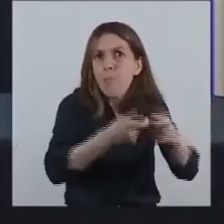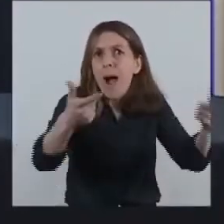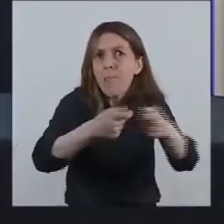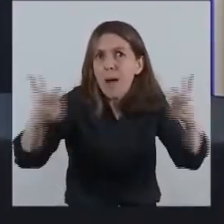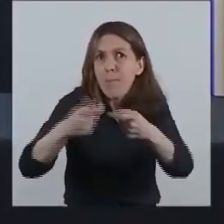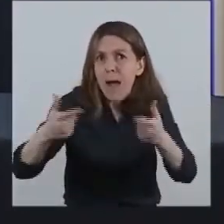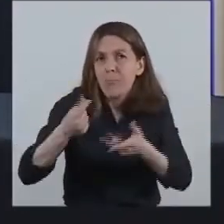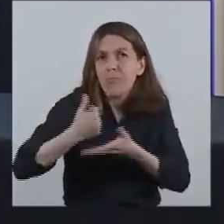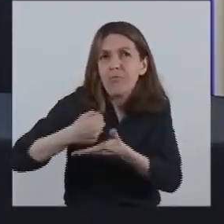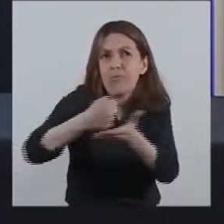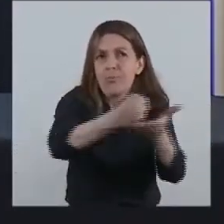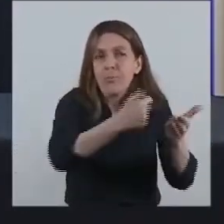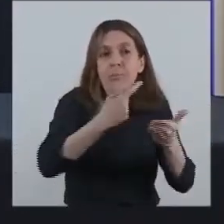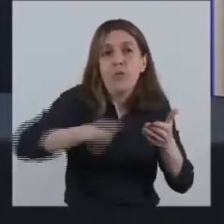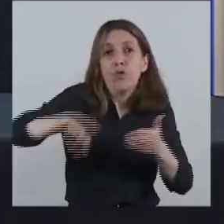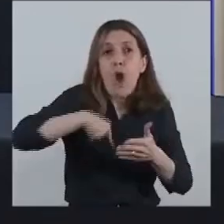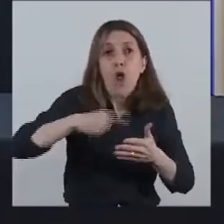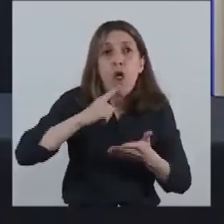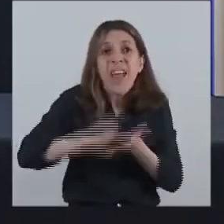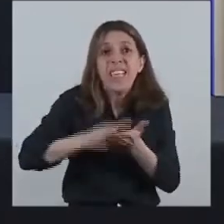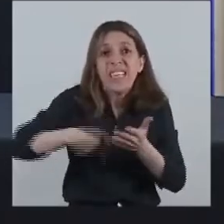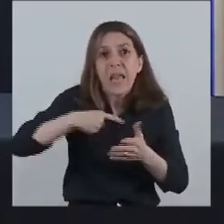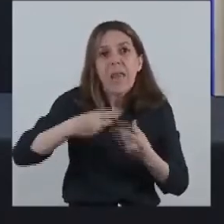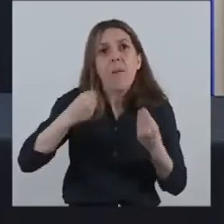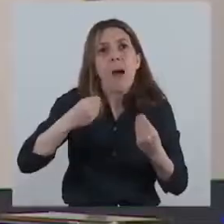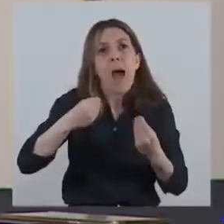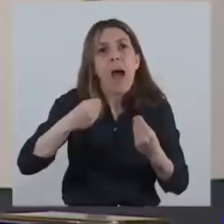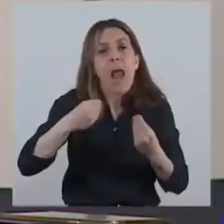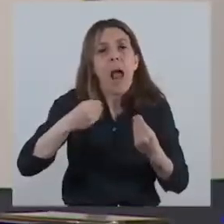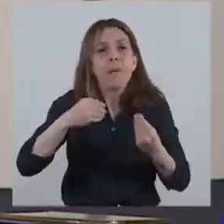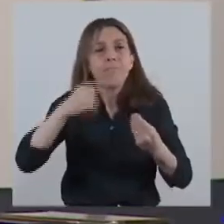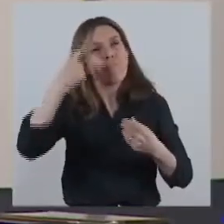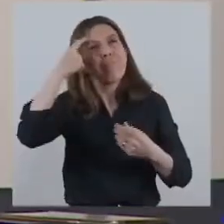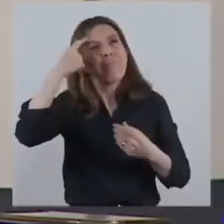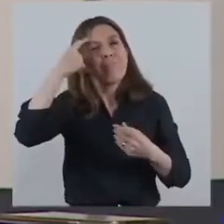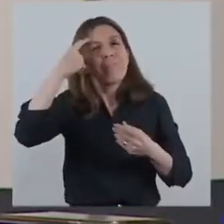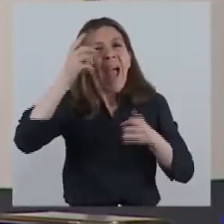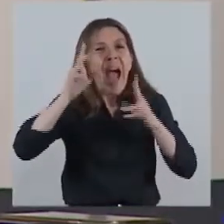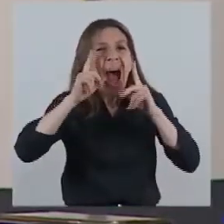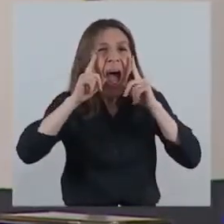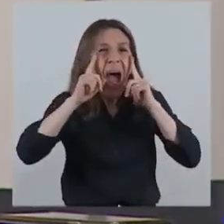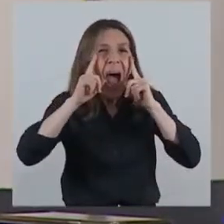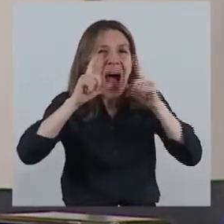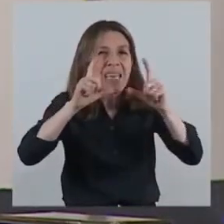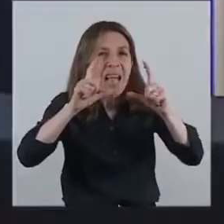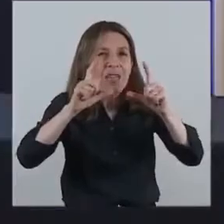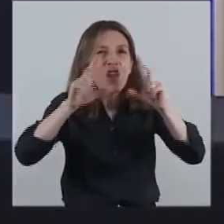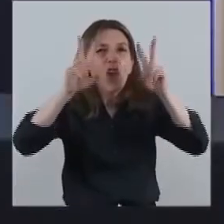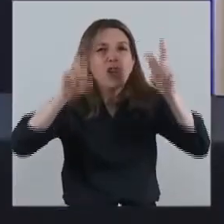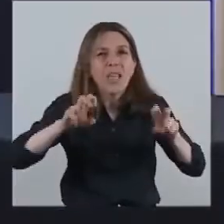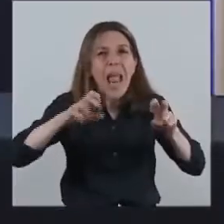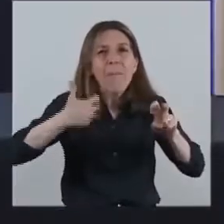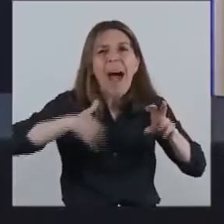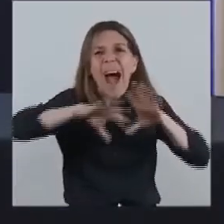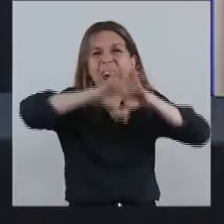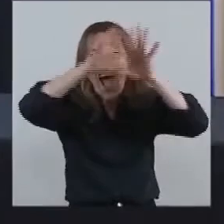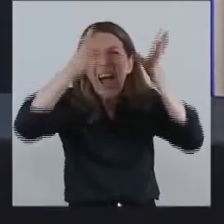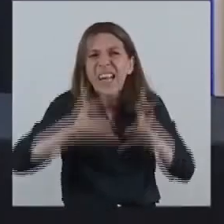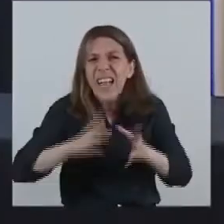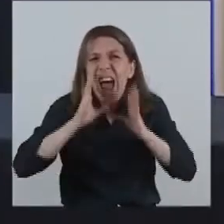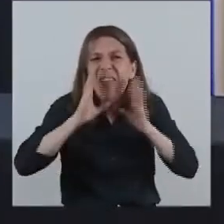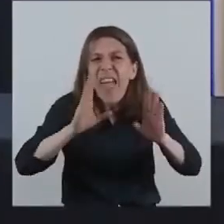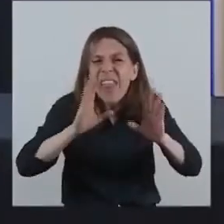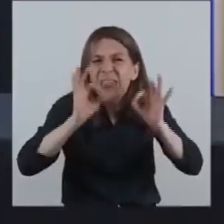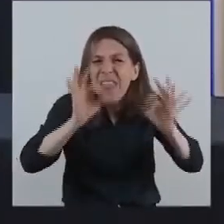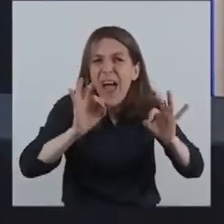Todo esto lo hacemos respetando un marco integral macroeconómico de consistencia en el cual